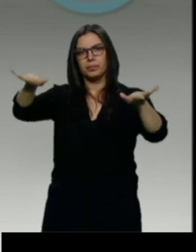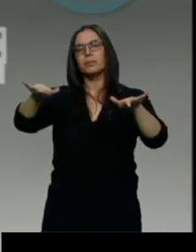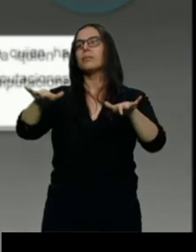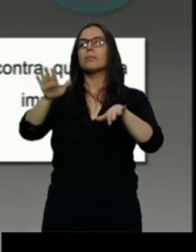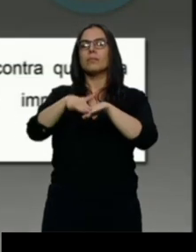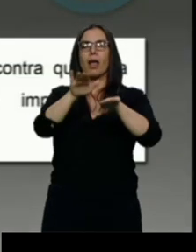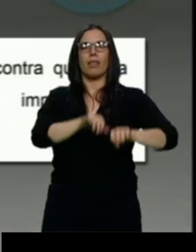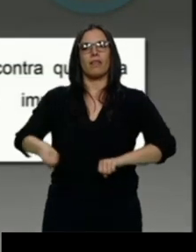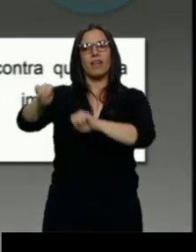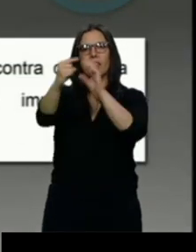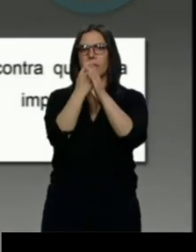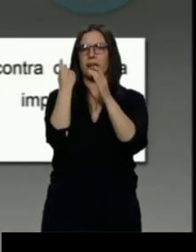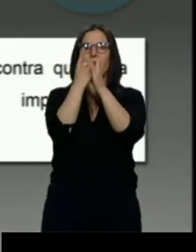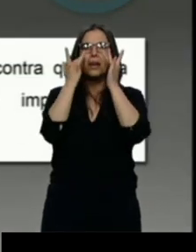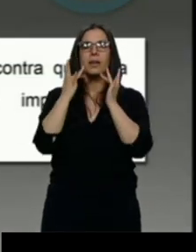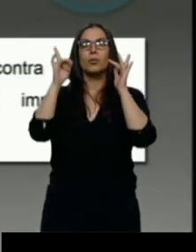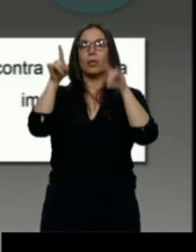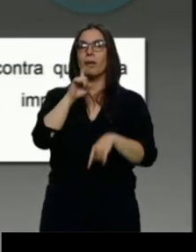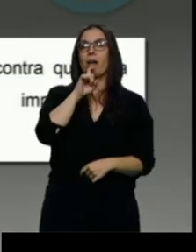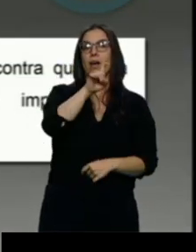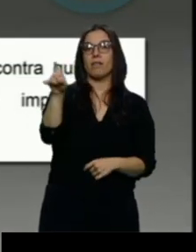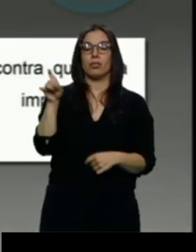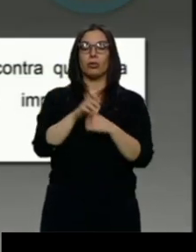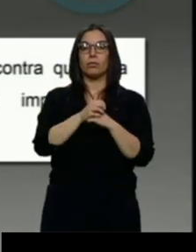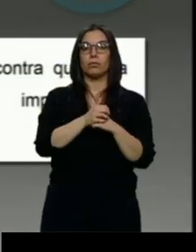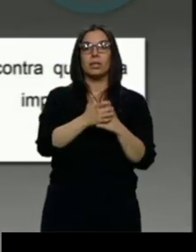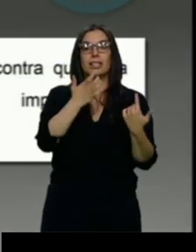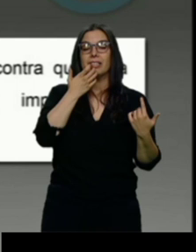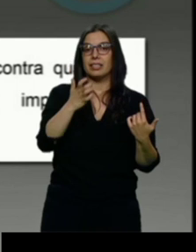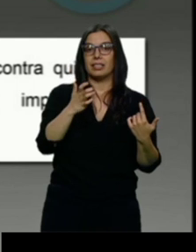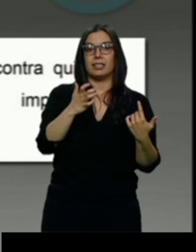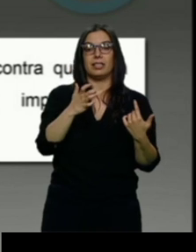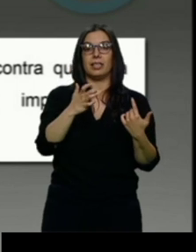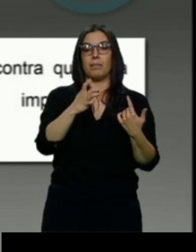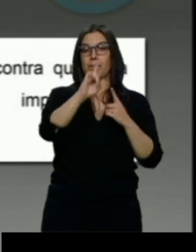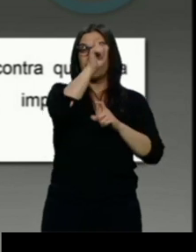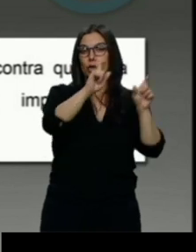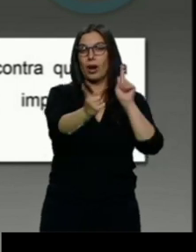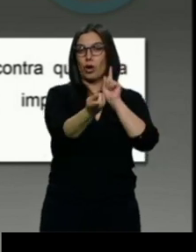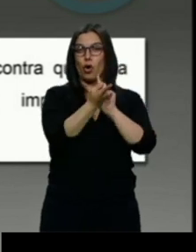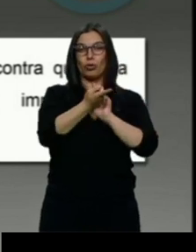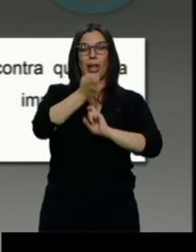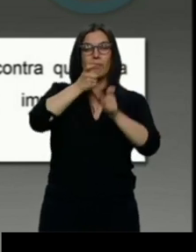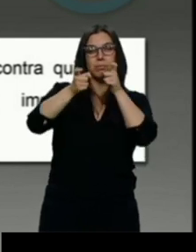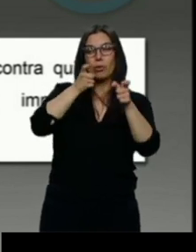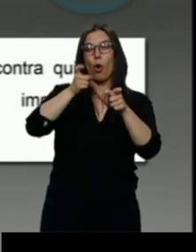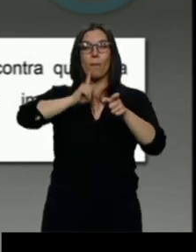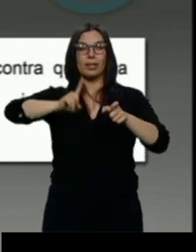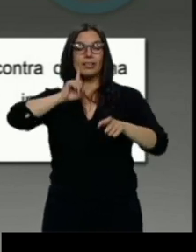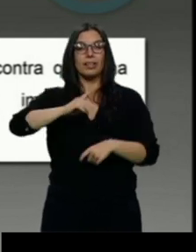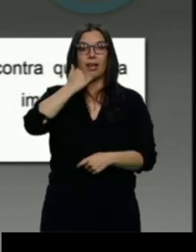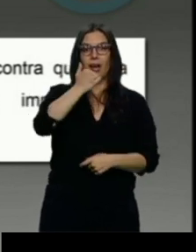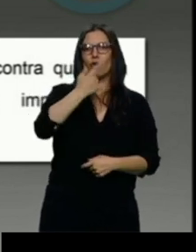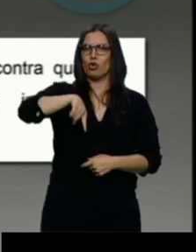anunciar que... Interpondremos acciones legales de carácter penal contra quien ha realizado afirmaciones manifiestamente falsas e